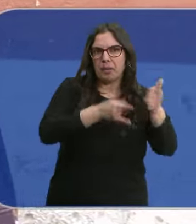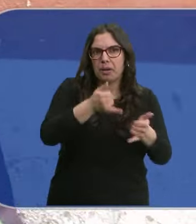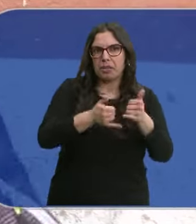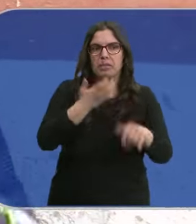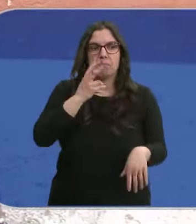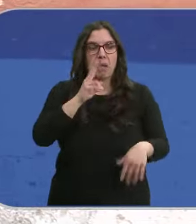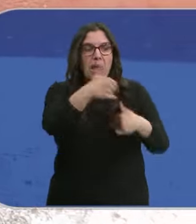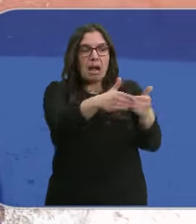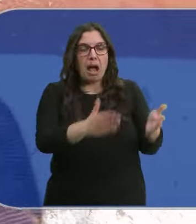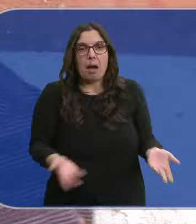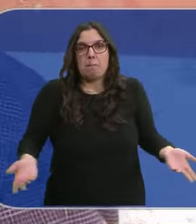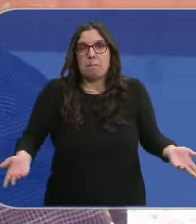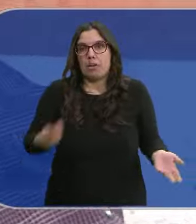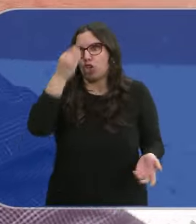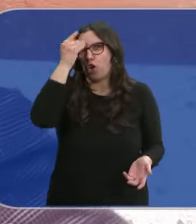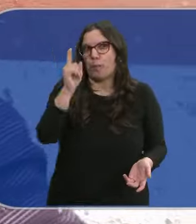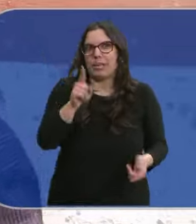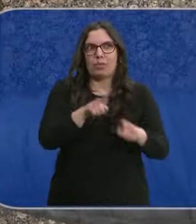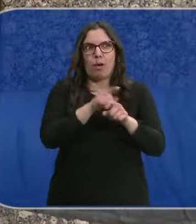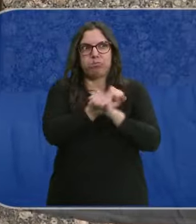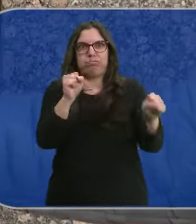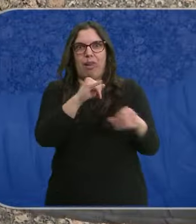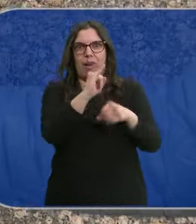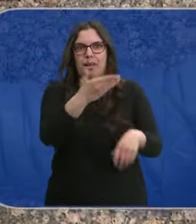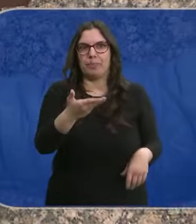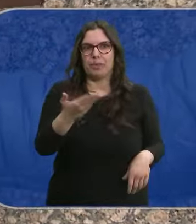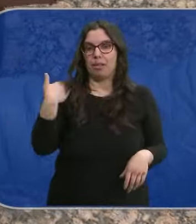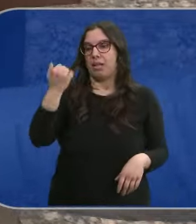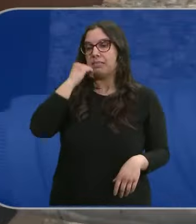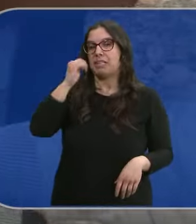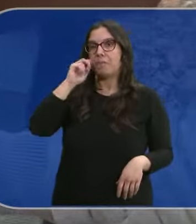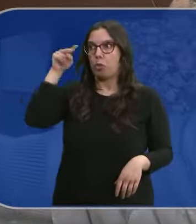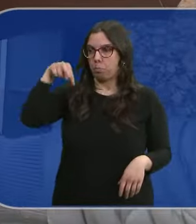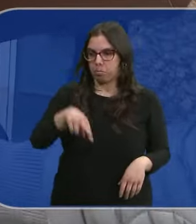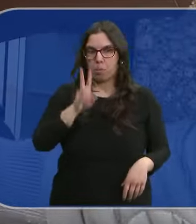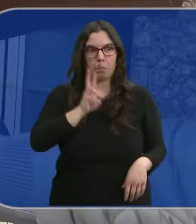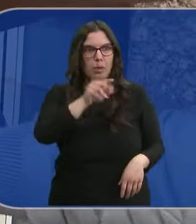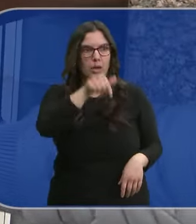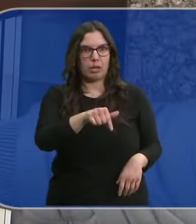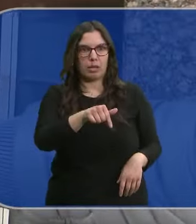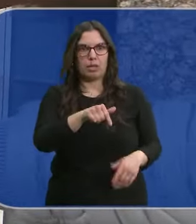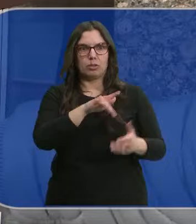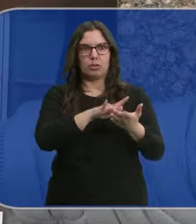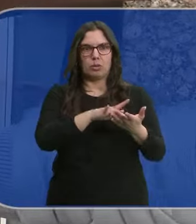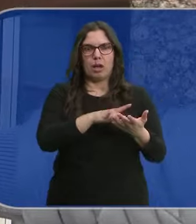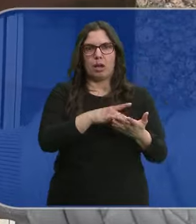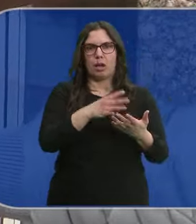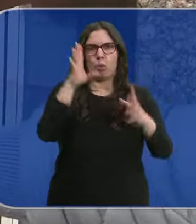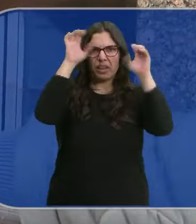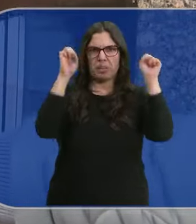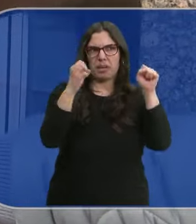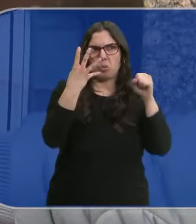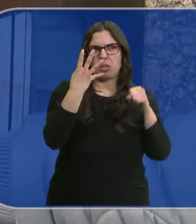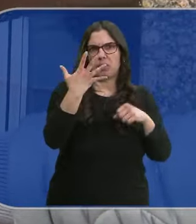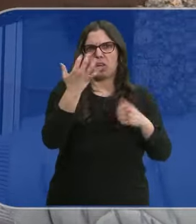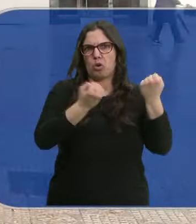ves una caja, pues lo que menos piensas es en eso. Cuando me bajé el sábado me encontré aquí con que ya había cuatro o cinco coches de la Guardia